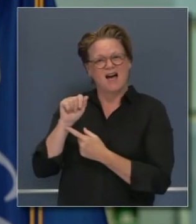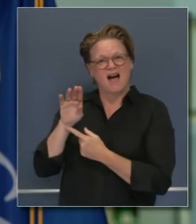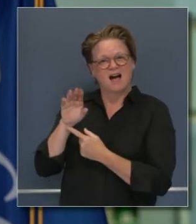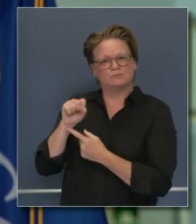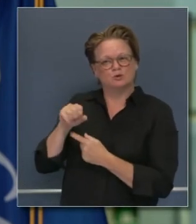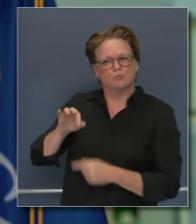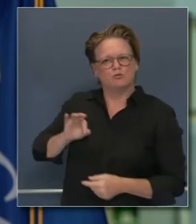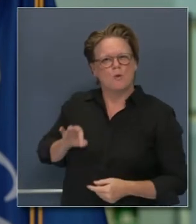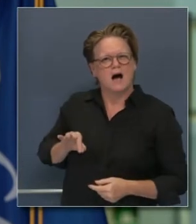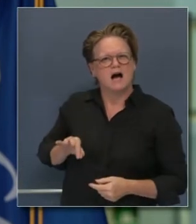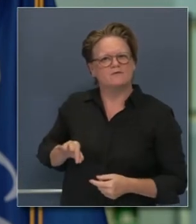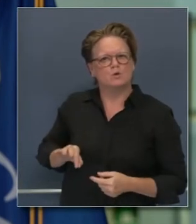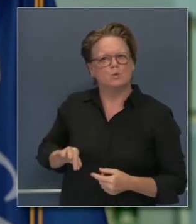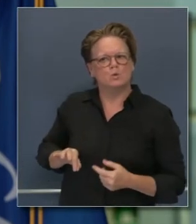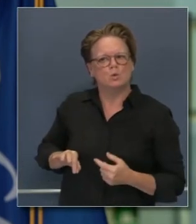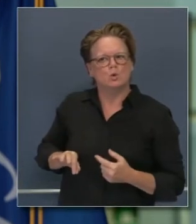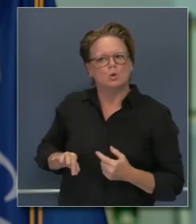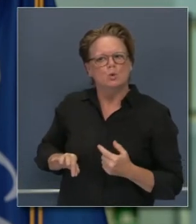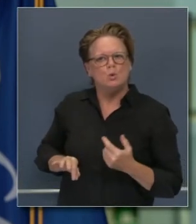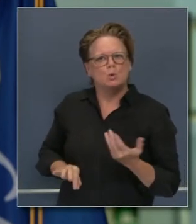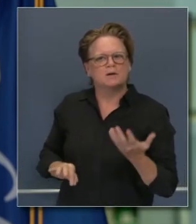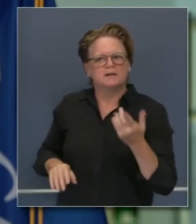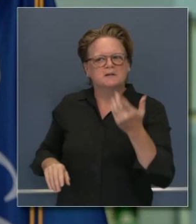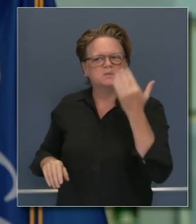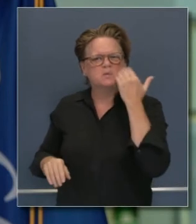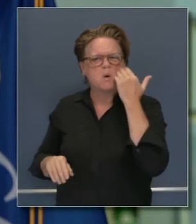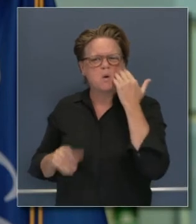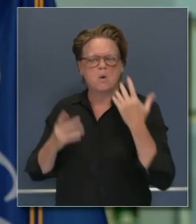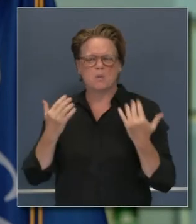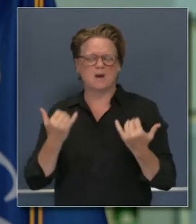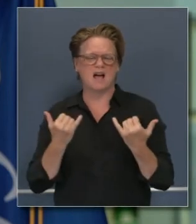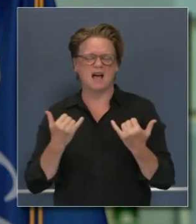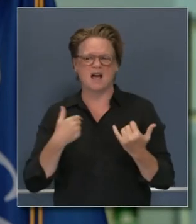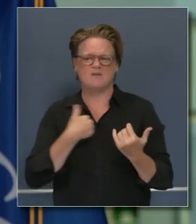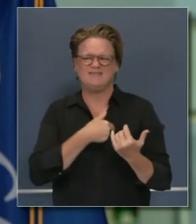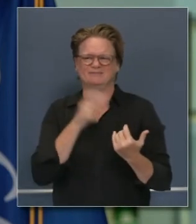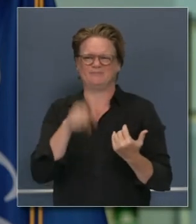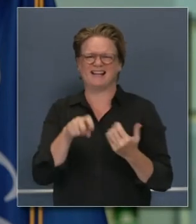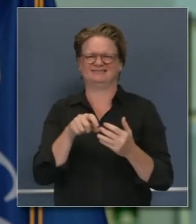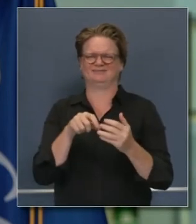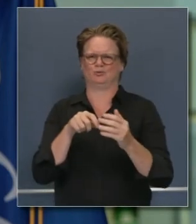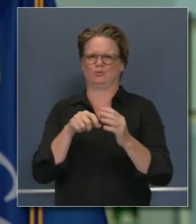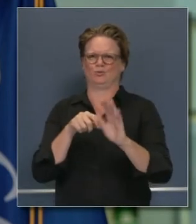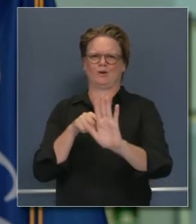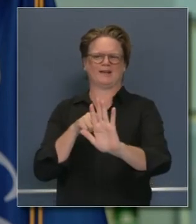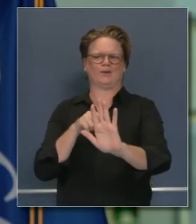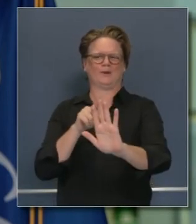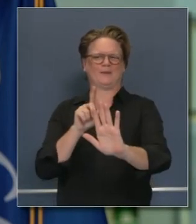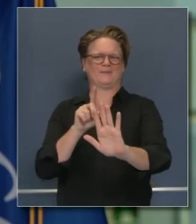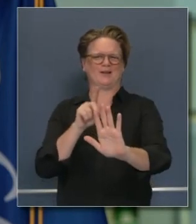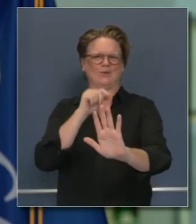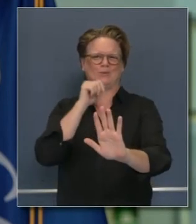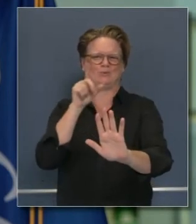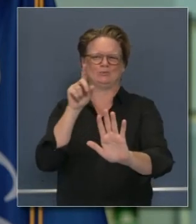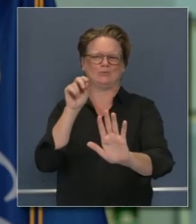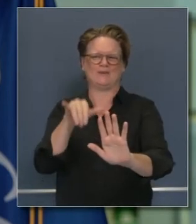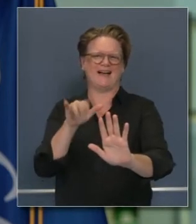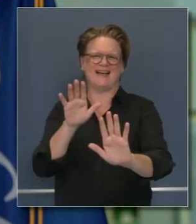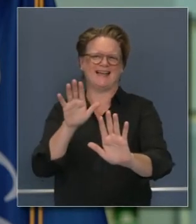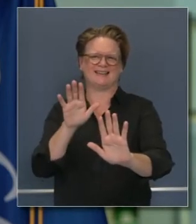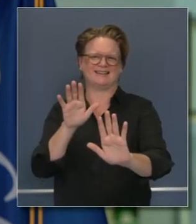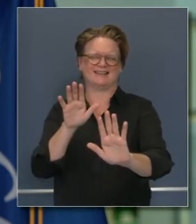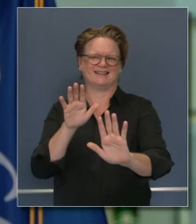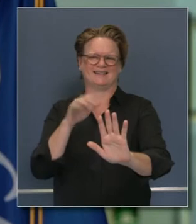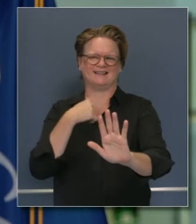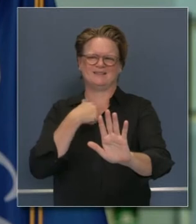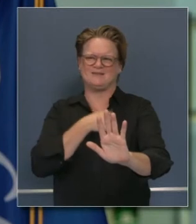ganancias trimestrales algunos de esos laboratorios están más allá de estar en el punto en el que hay que preguntar y hacer algo acerca